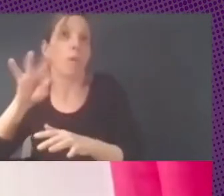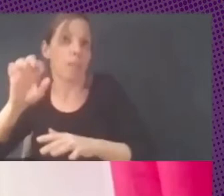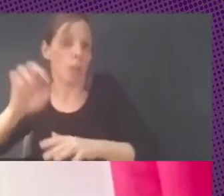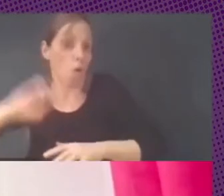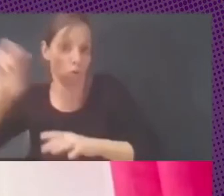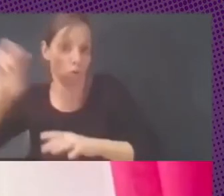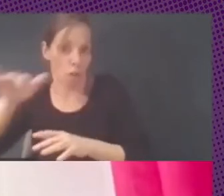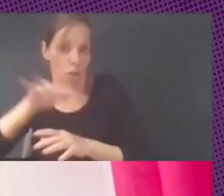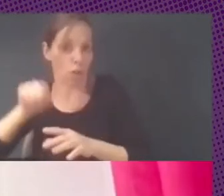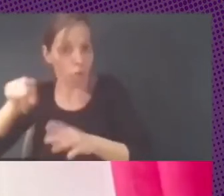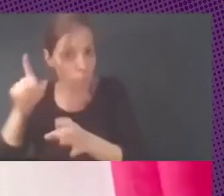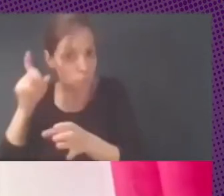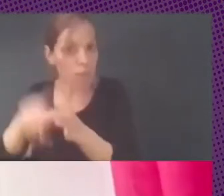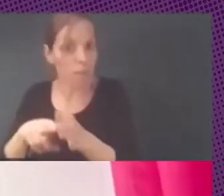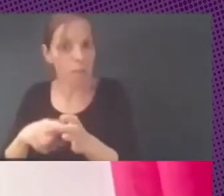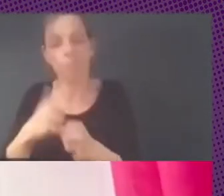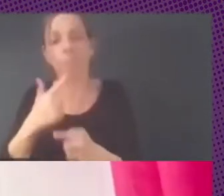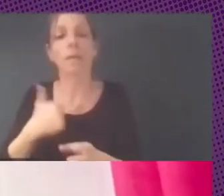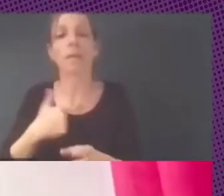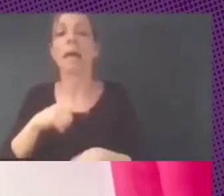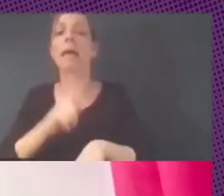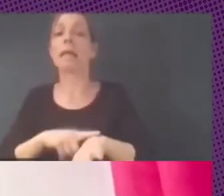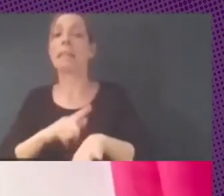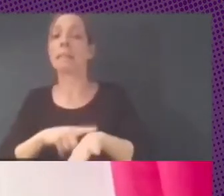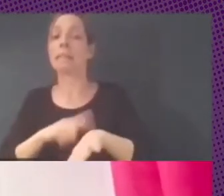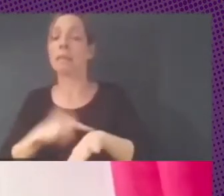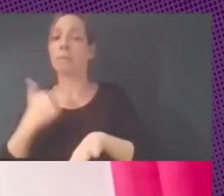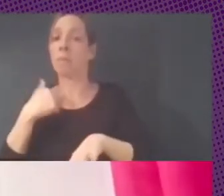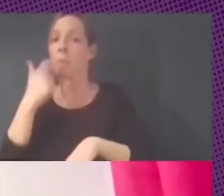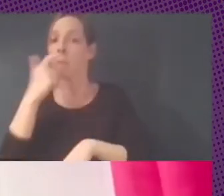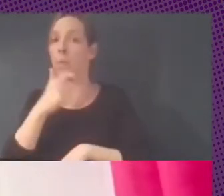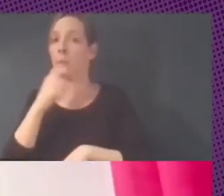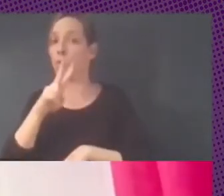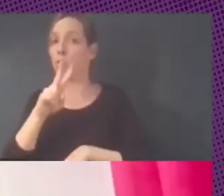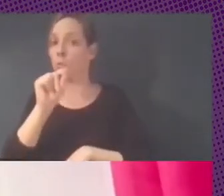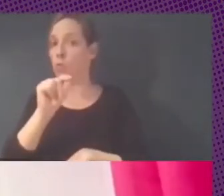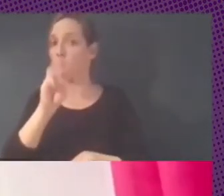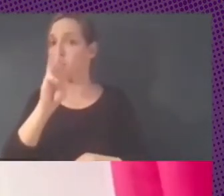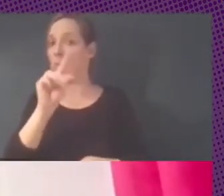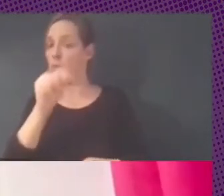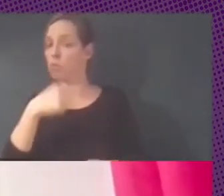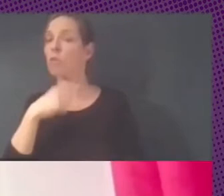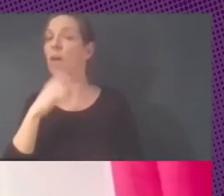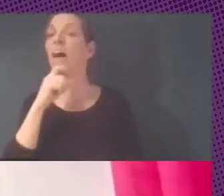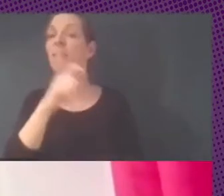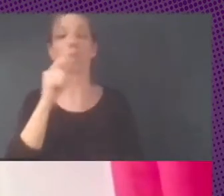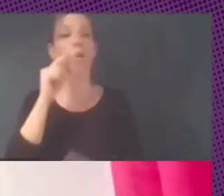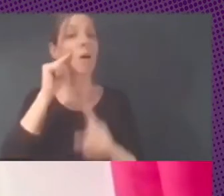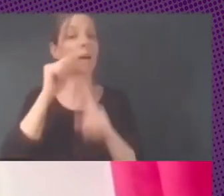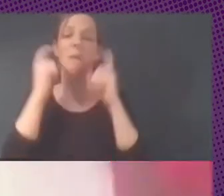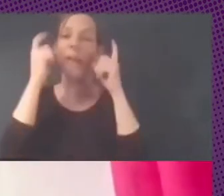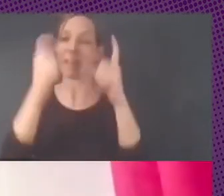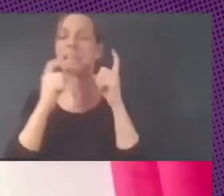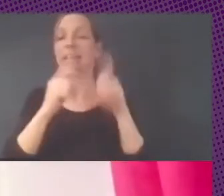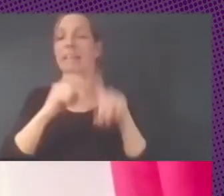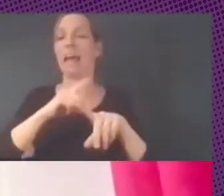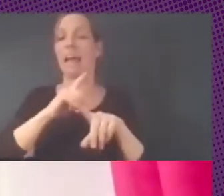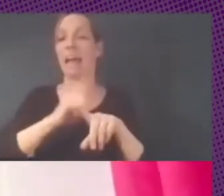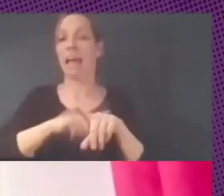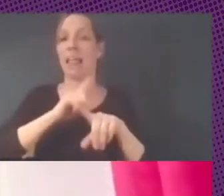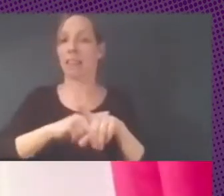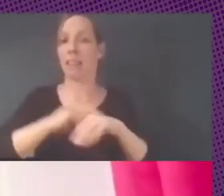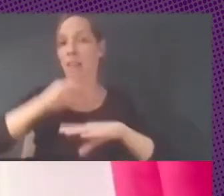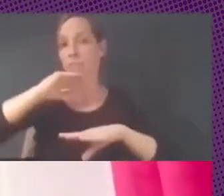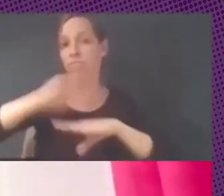te avisaré cuando lleves dos, tres minutos, ¿vale?, para intentar redondear y que podamos tener luego